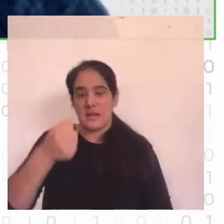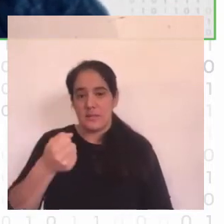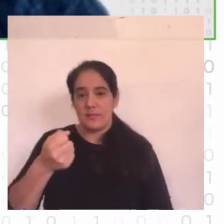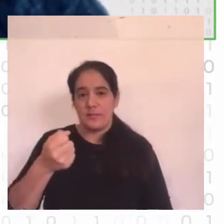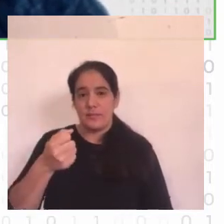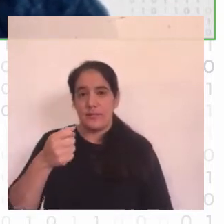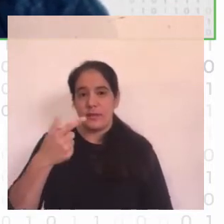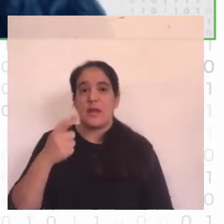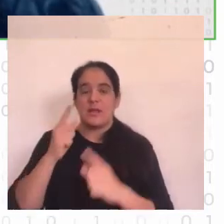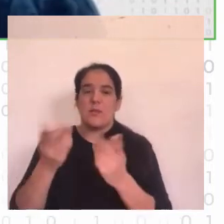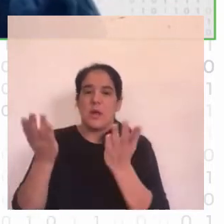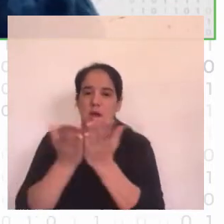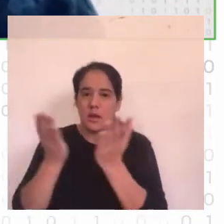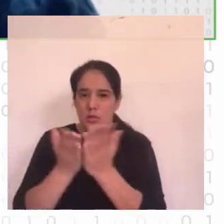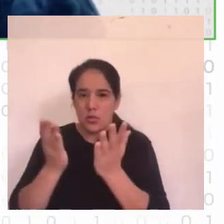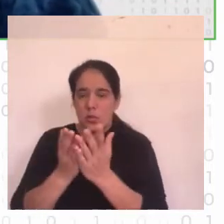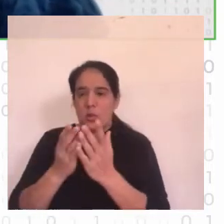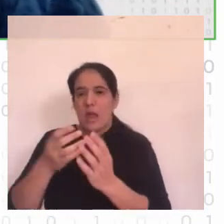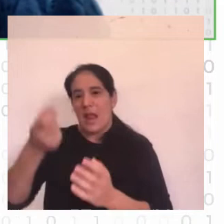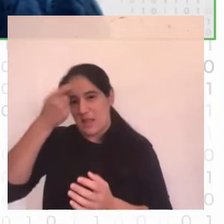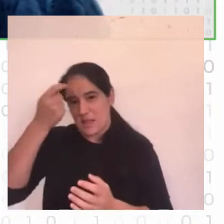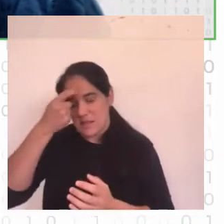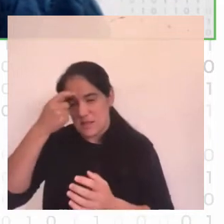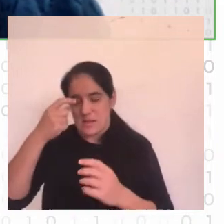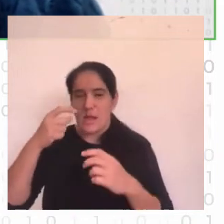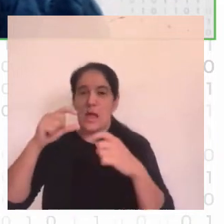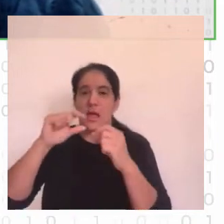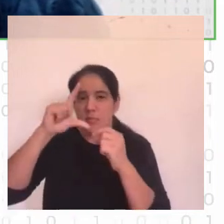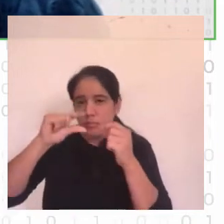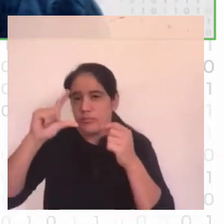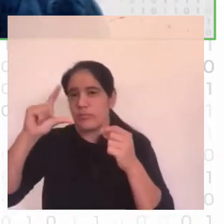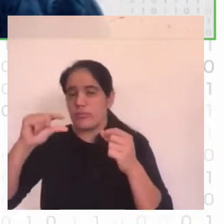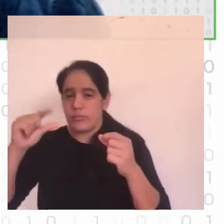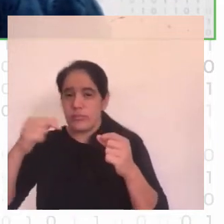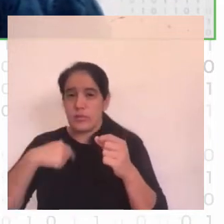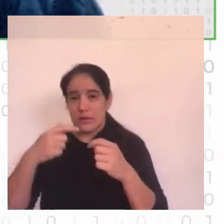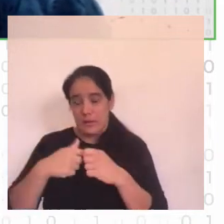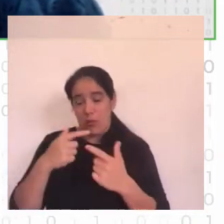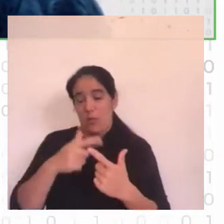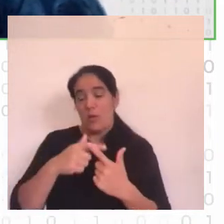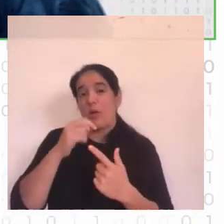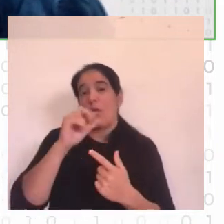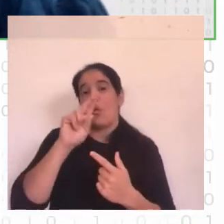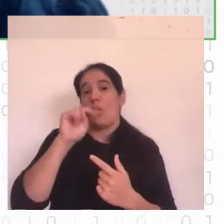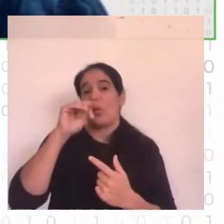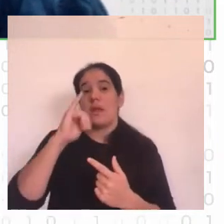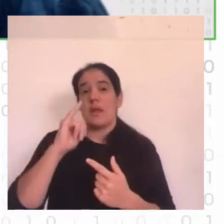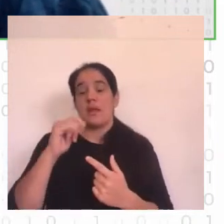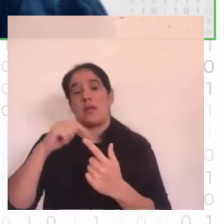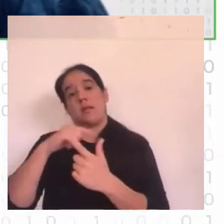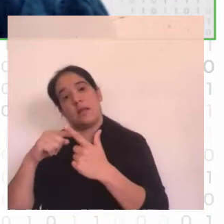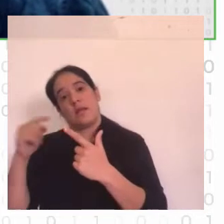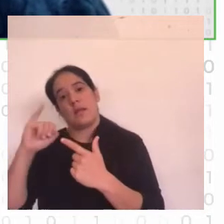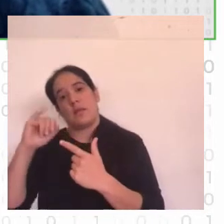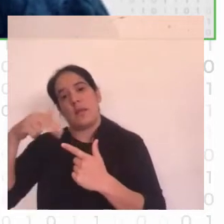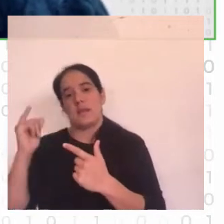estudiante de la maestría en ciencia de datos que llevamos a cabo con UTEC entre UTEC y el MIT y el trabajo que va a presentar ahora es